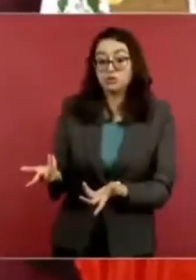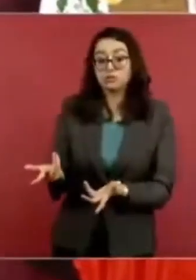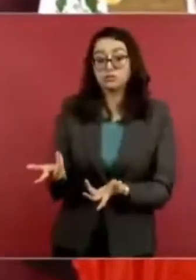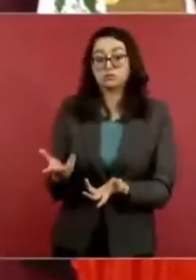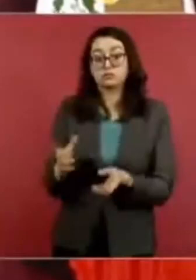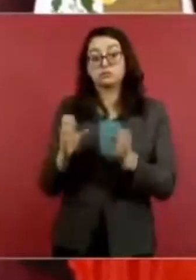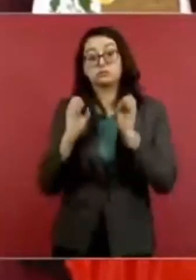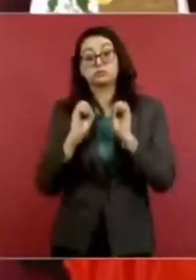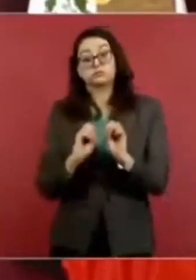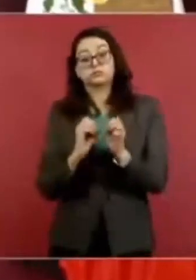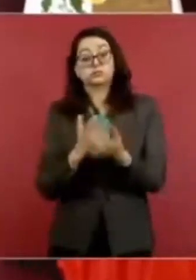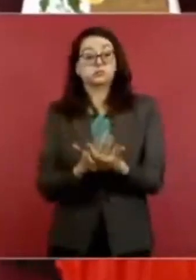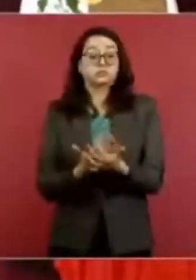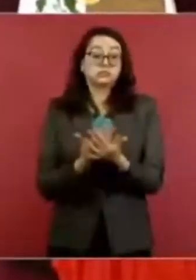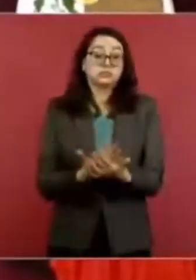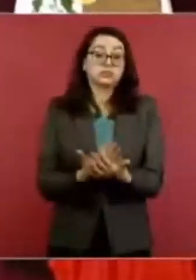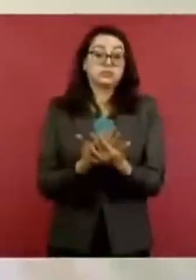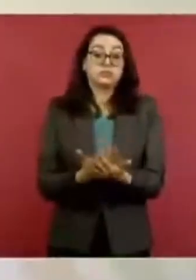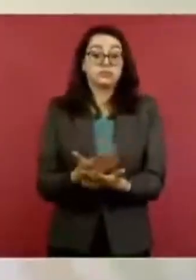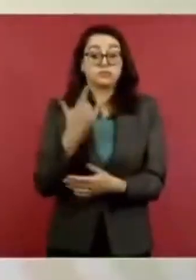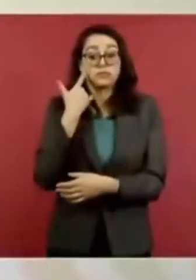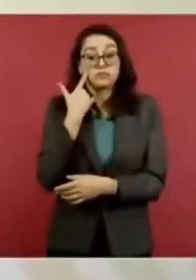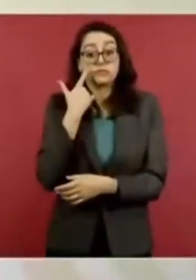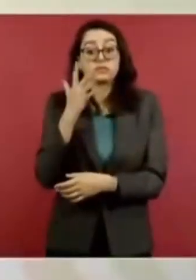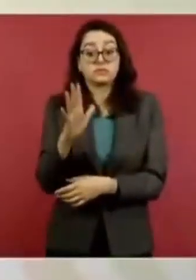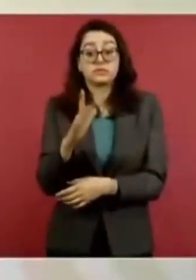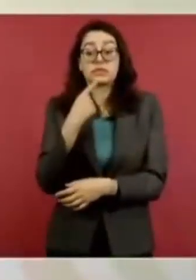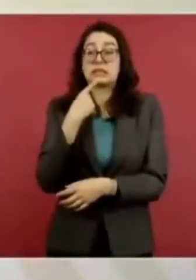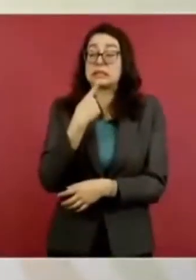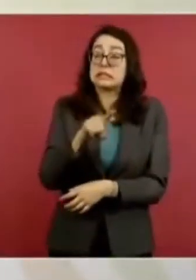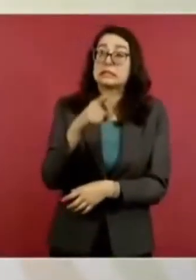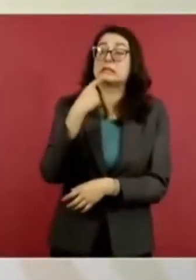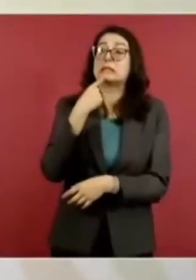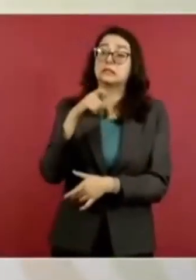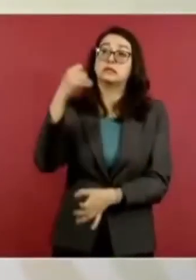a que resuelvan los amparos.